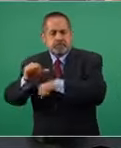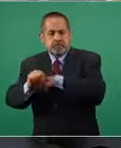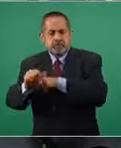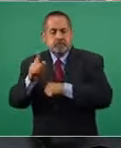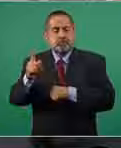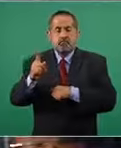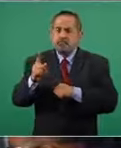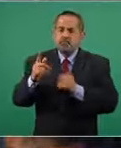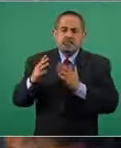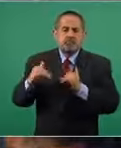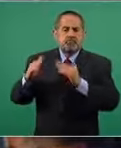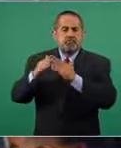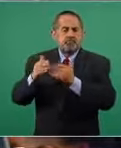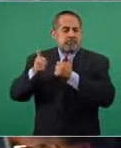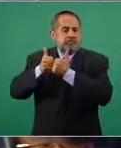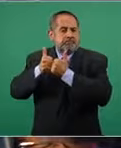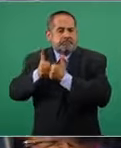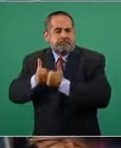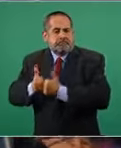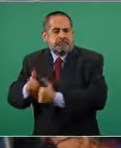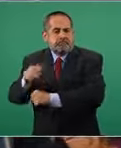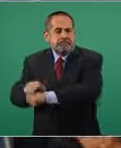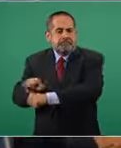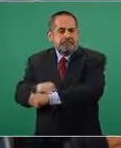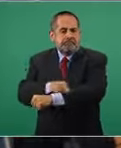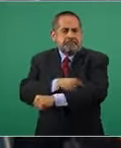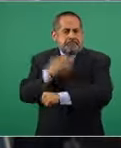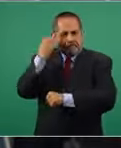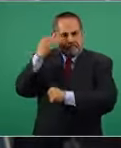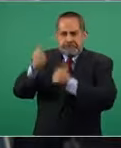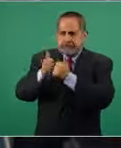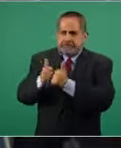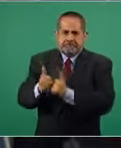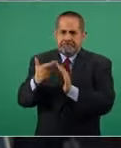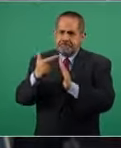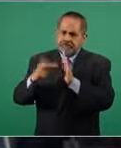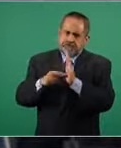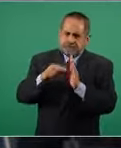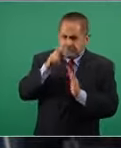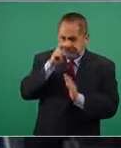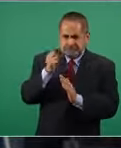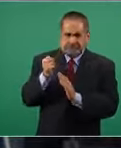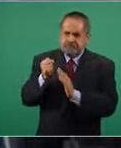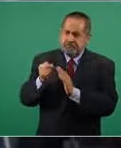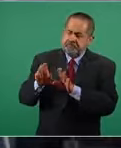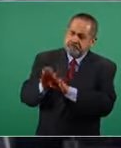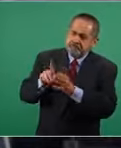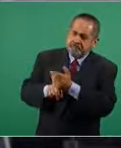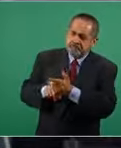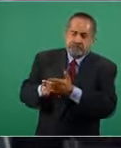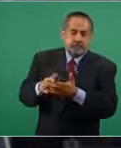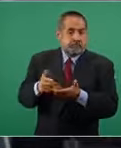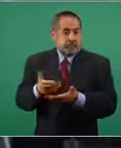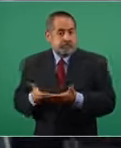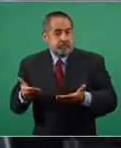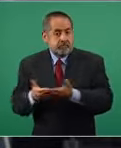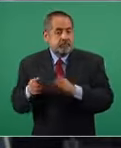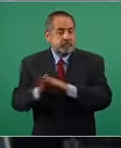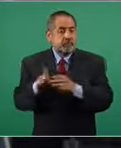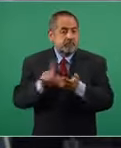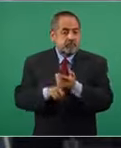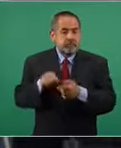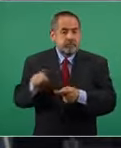los confinamientos más largos unas cuarentenas más estrictas de la región y a día de hoy tiene pues